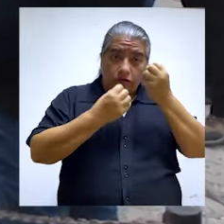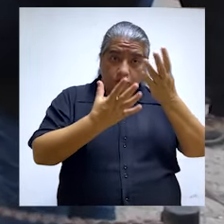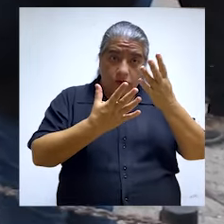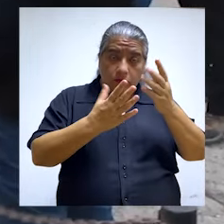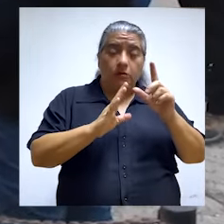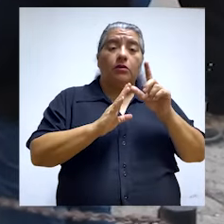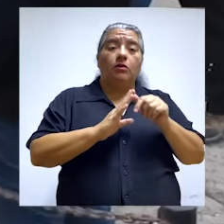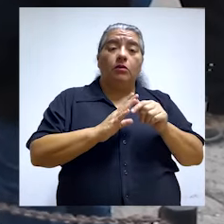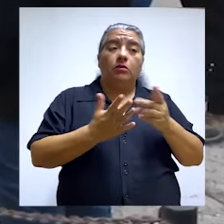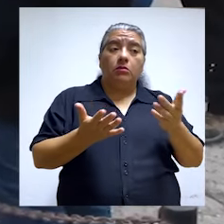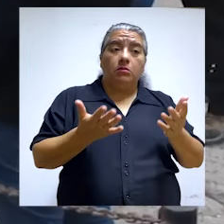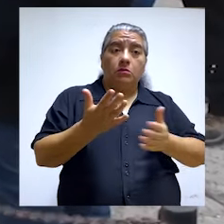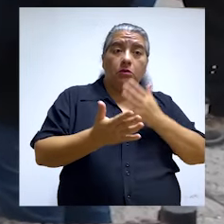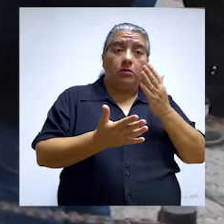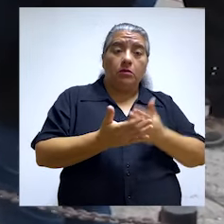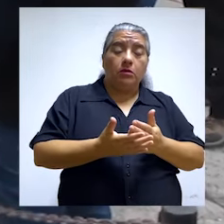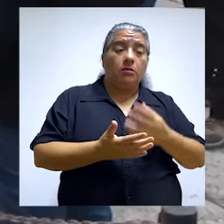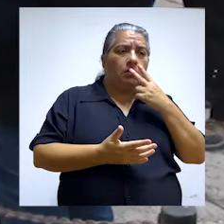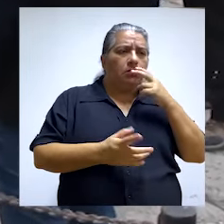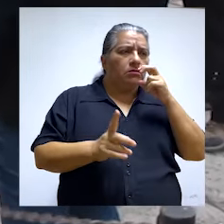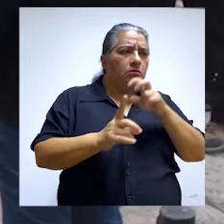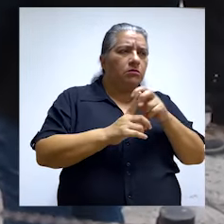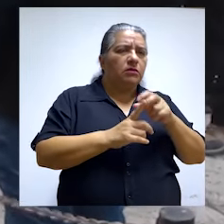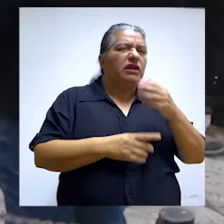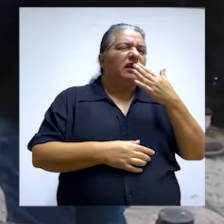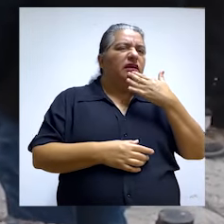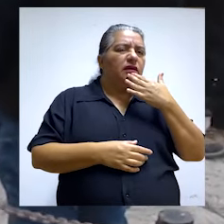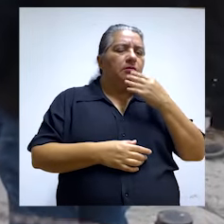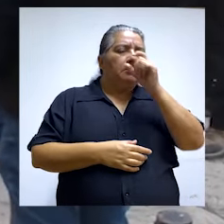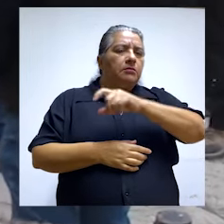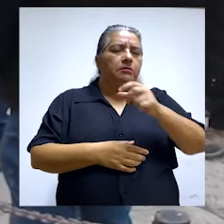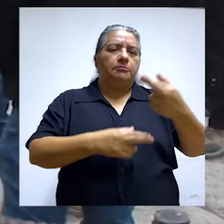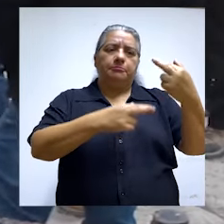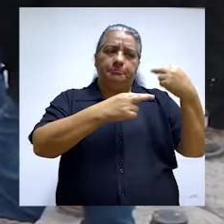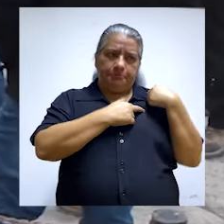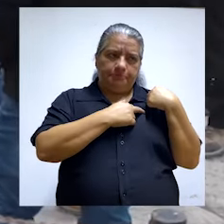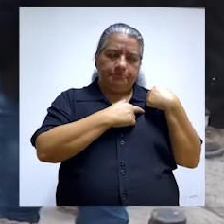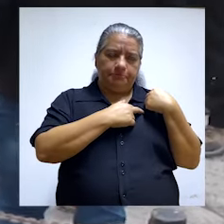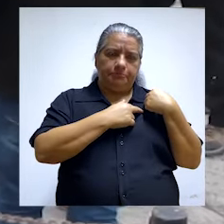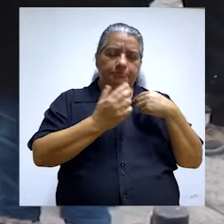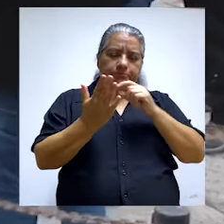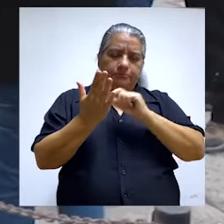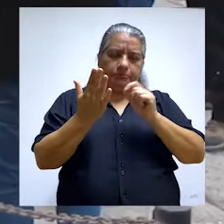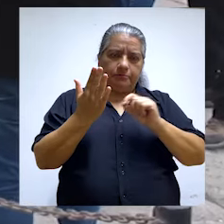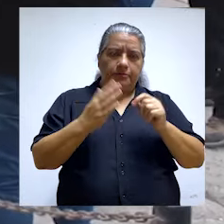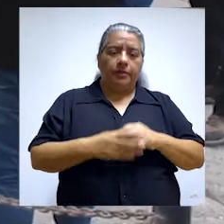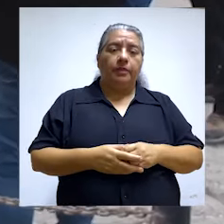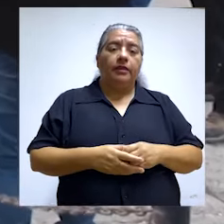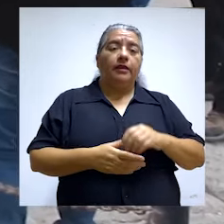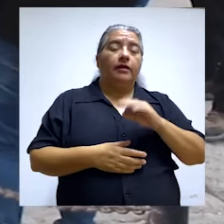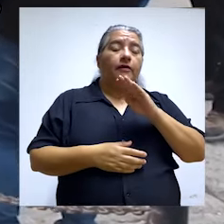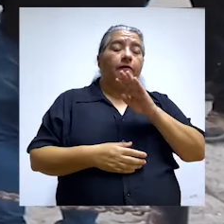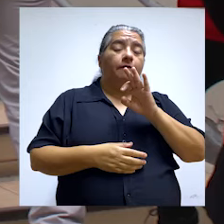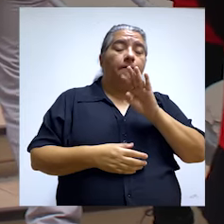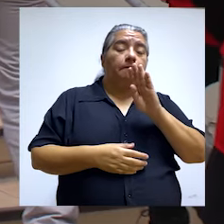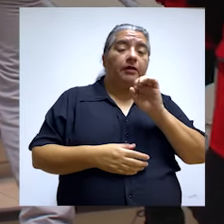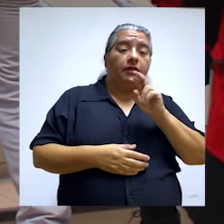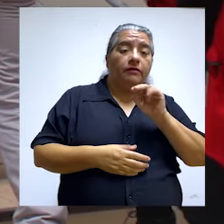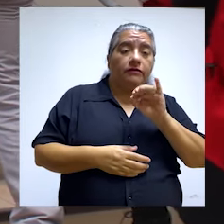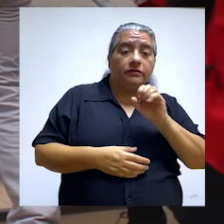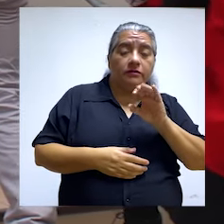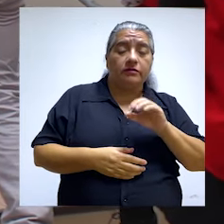establecidos, se emitirá el informe correspondiente y, de ser el caso, la identificación de presuntas responsabilidades.